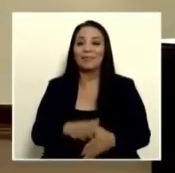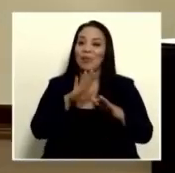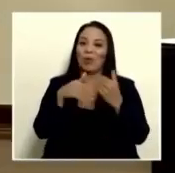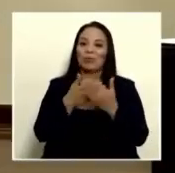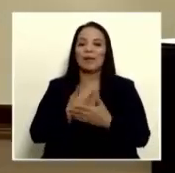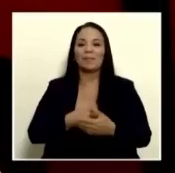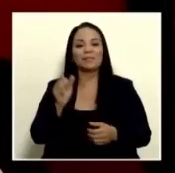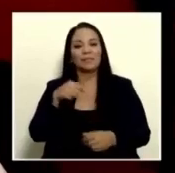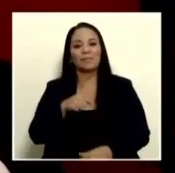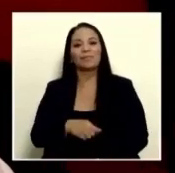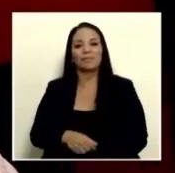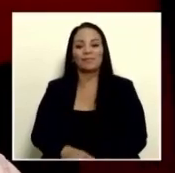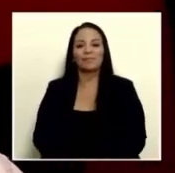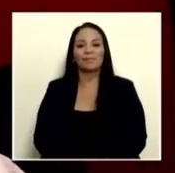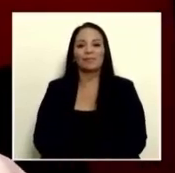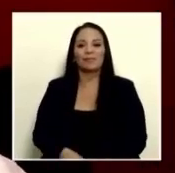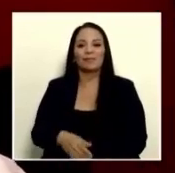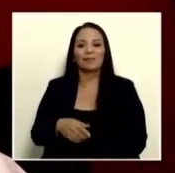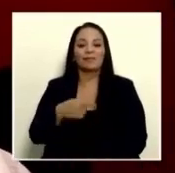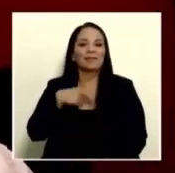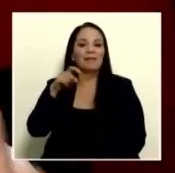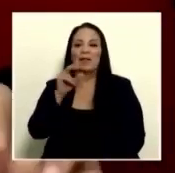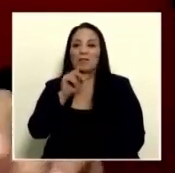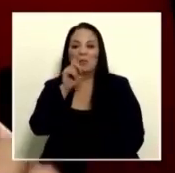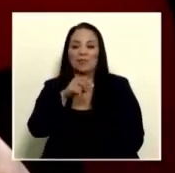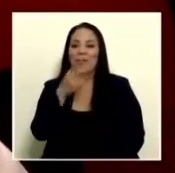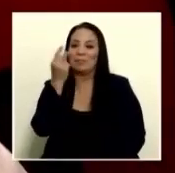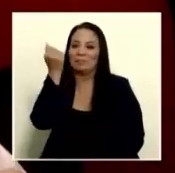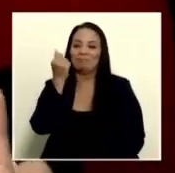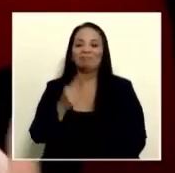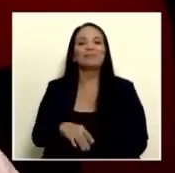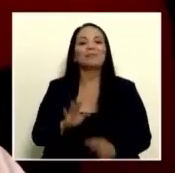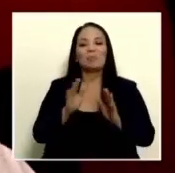si debería no preguntar y irnos rápido no